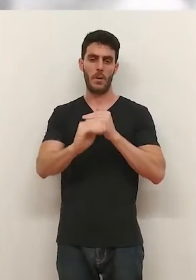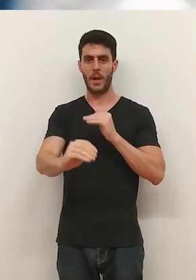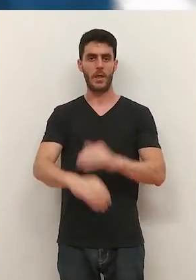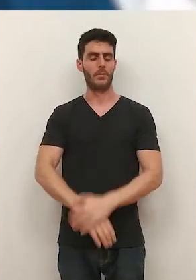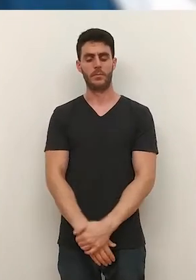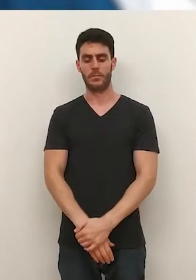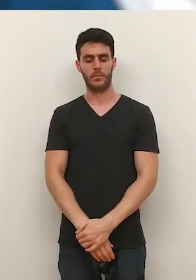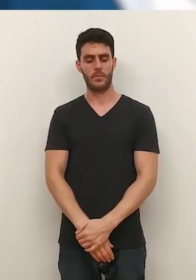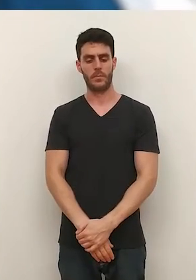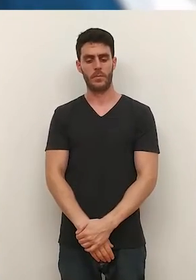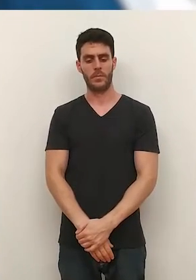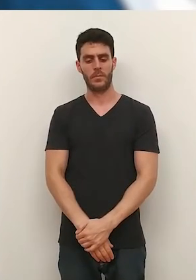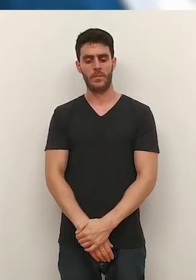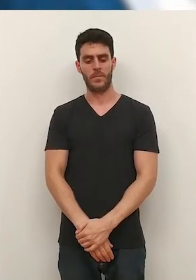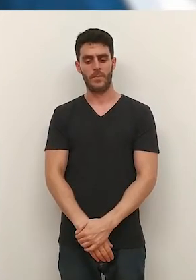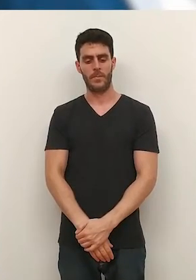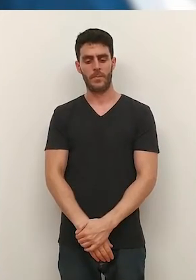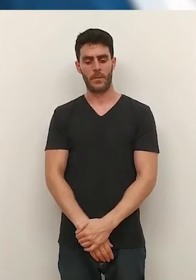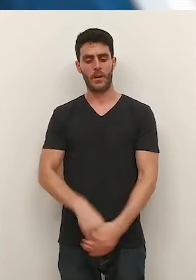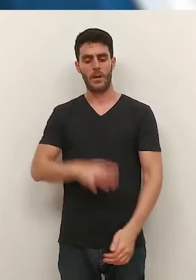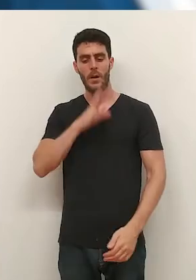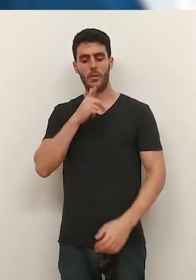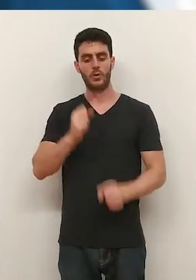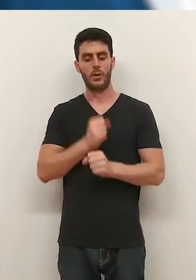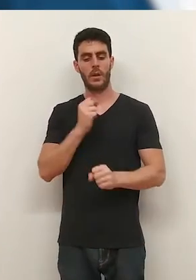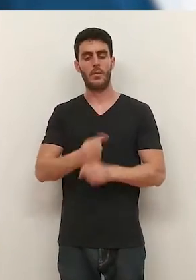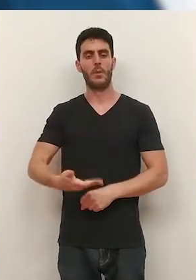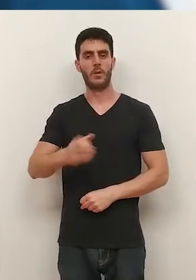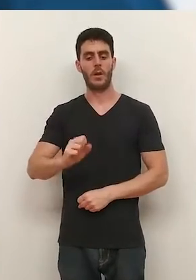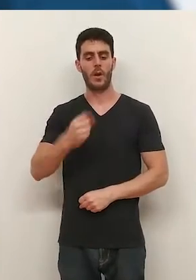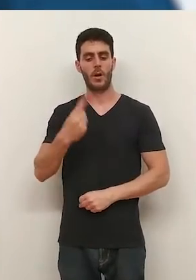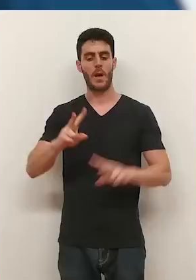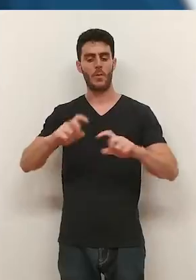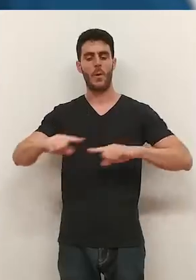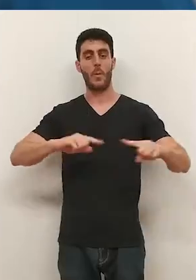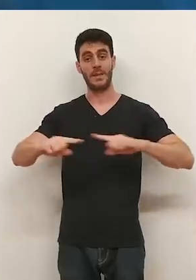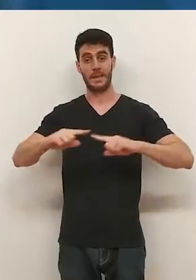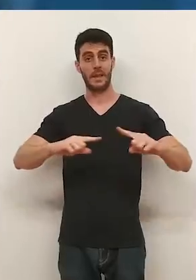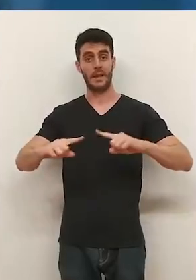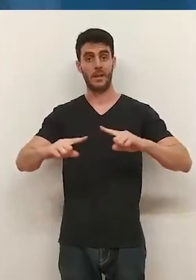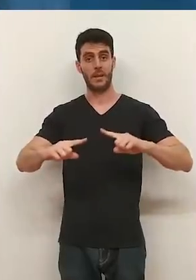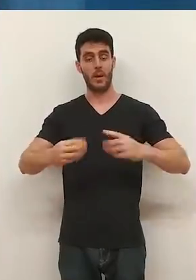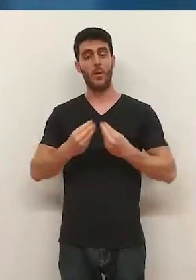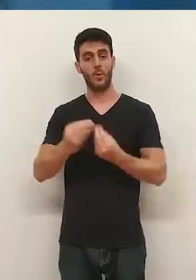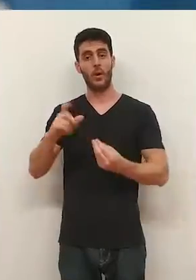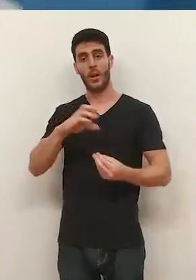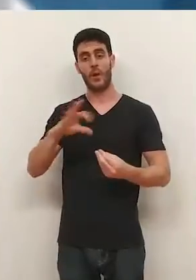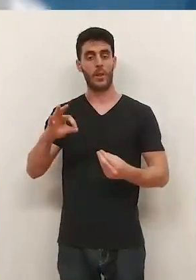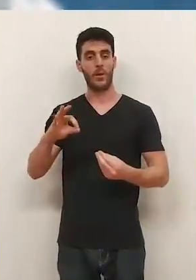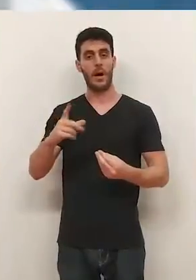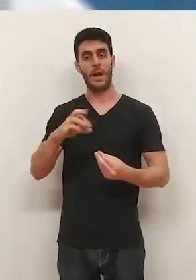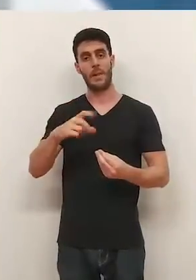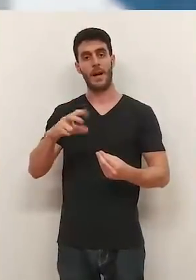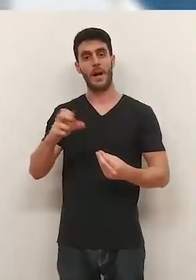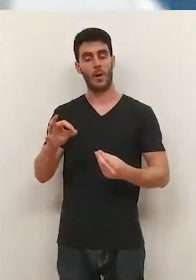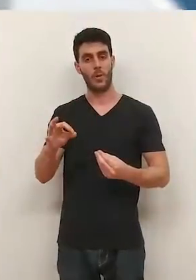y luchar por cada tres puntos cuando nos den la oportunidad. Para ello, la tarea más inmediata del nuevo míster será confeccionar de la